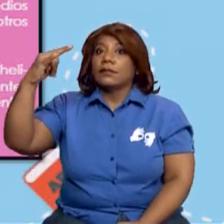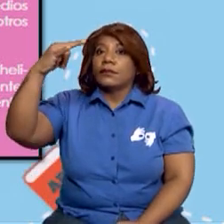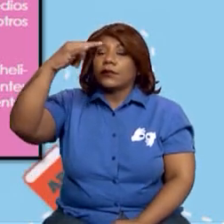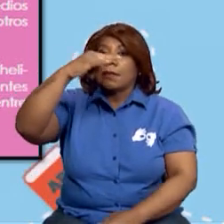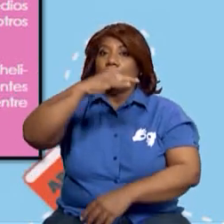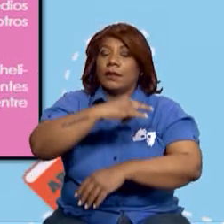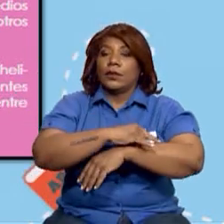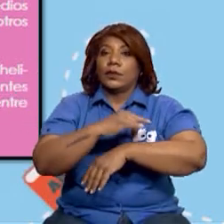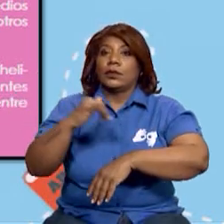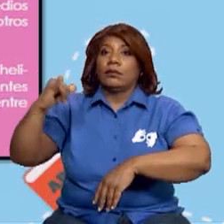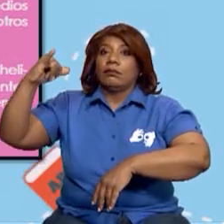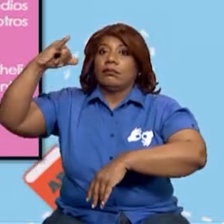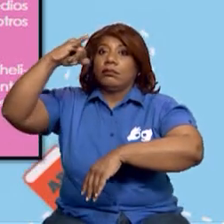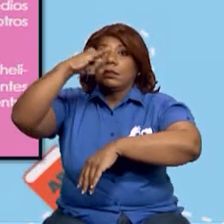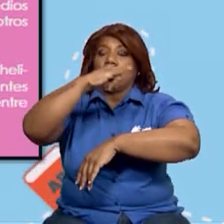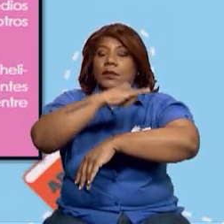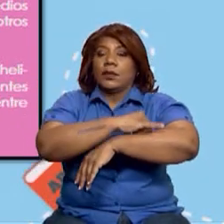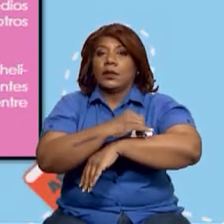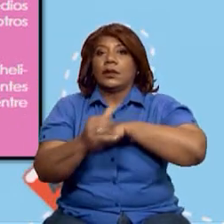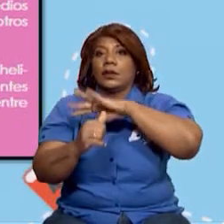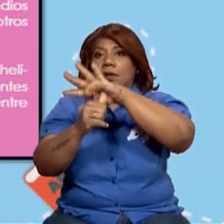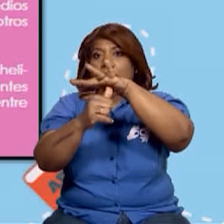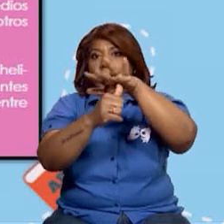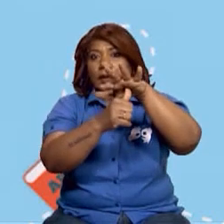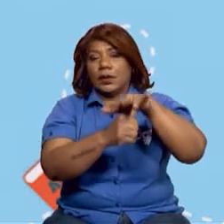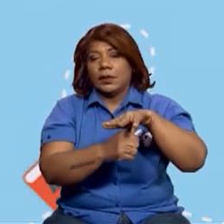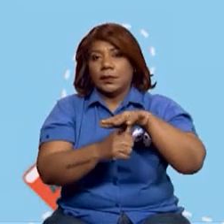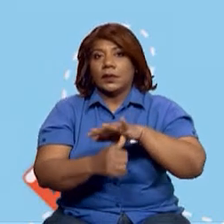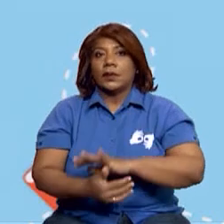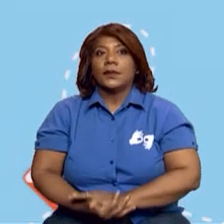avionetas, helicópteros, entre otros.